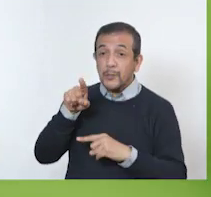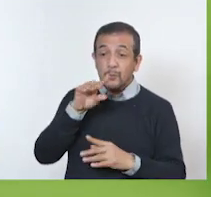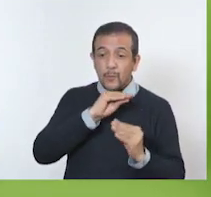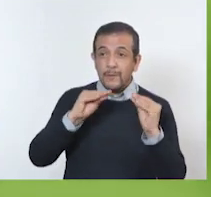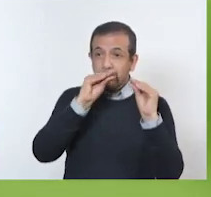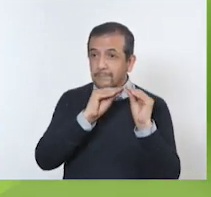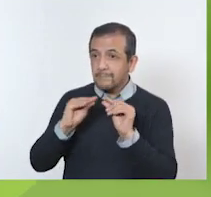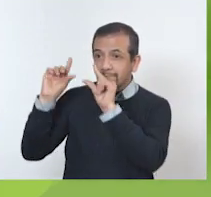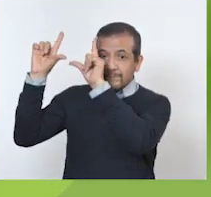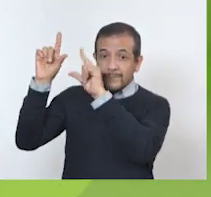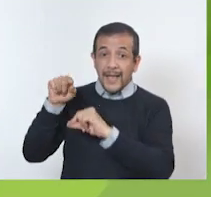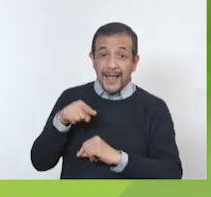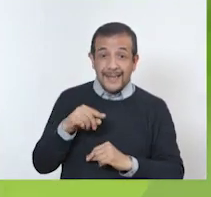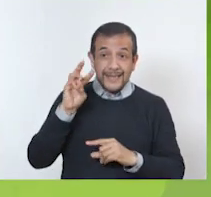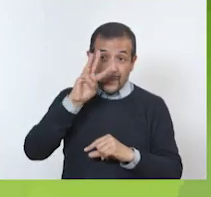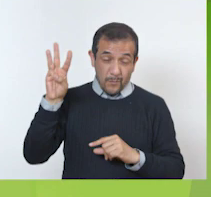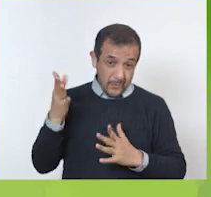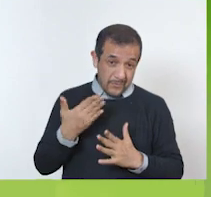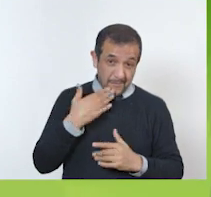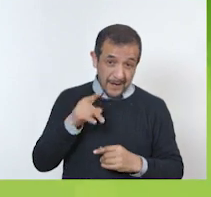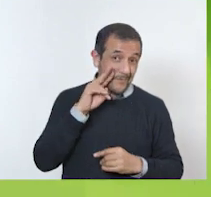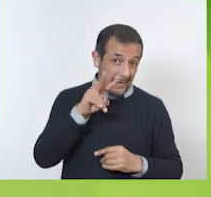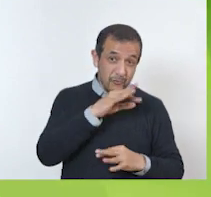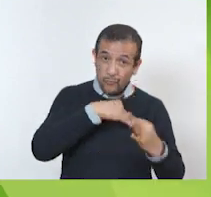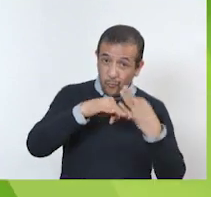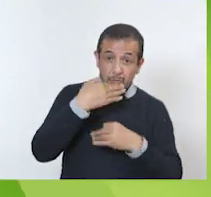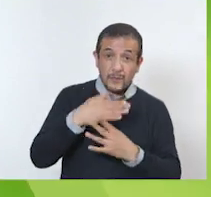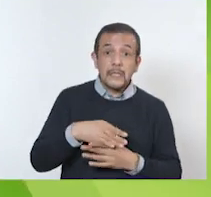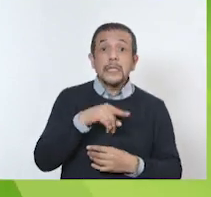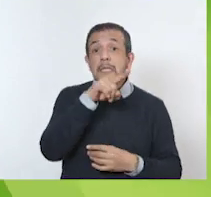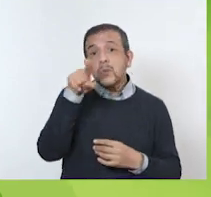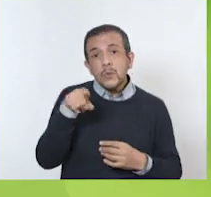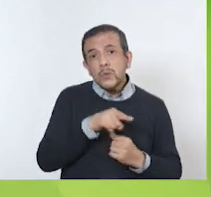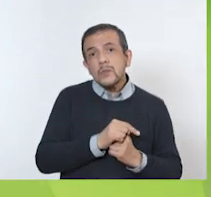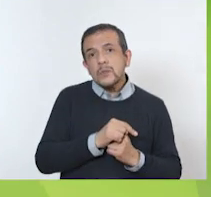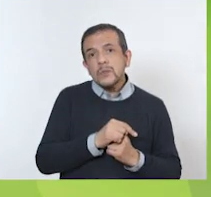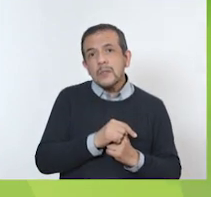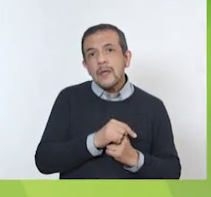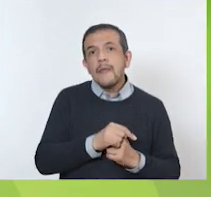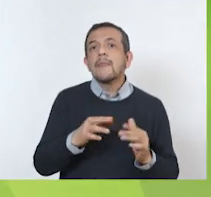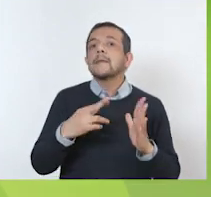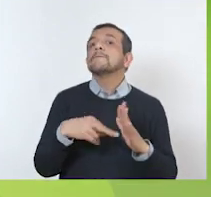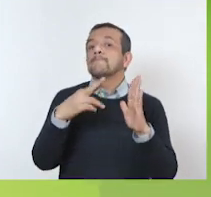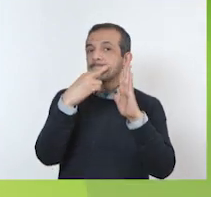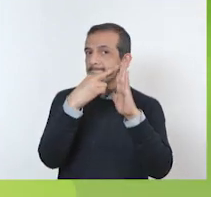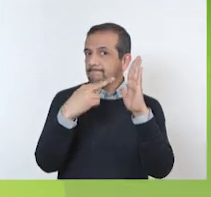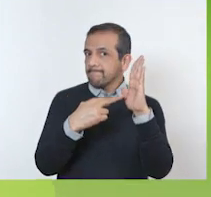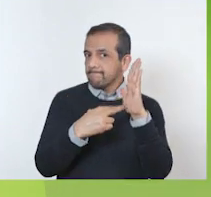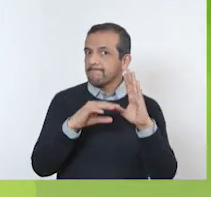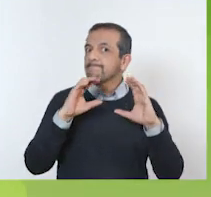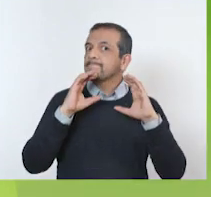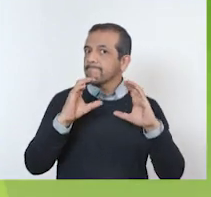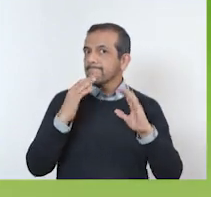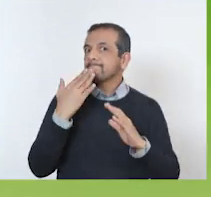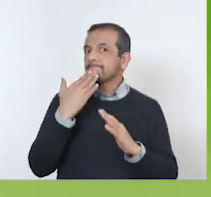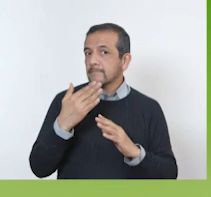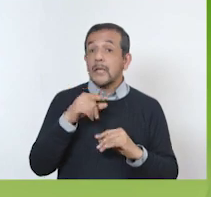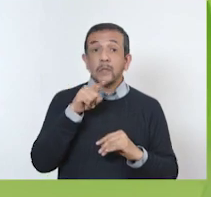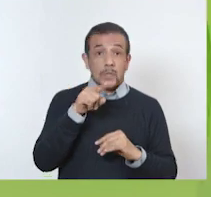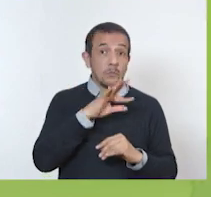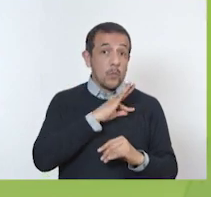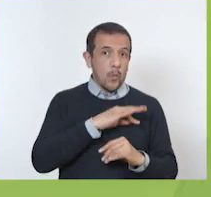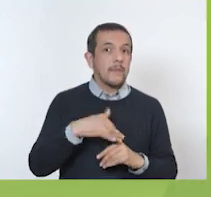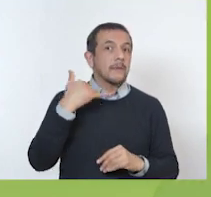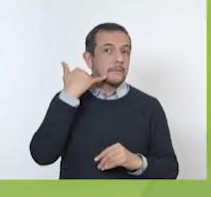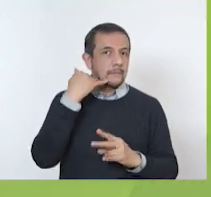y la pueden subir para que todos la vean. Recuerden seguir las recomendaciones del manual para cuidar su seguridad. Usen una